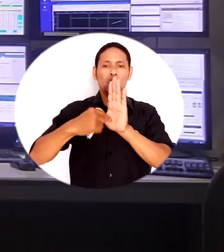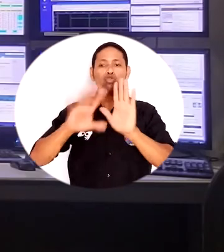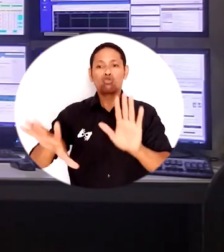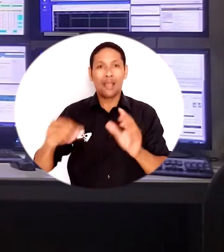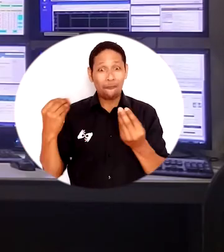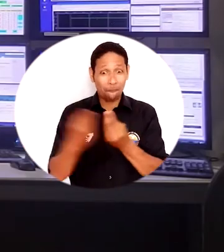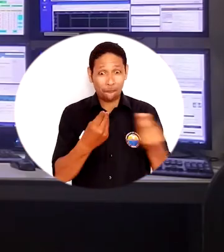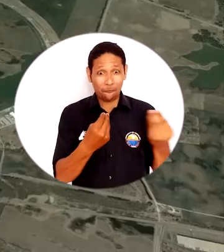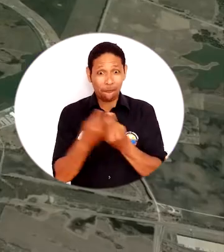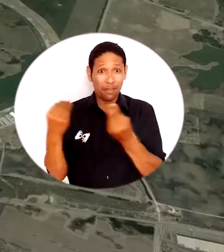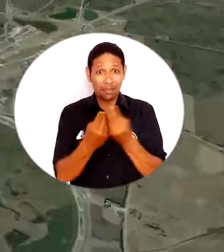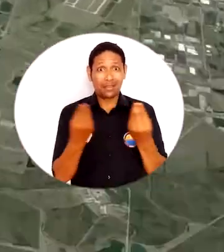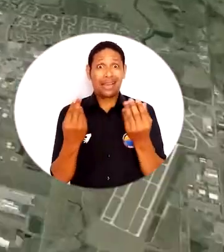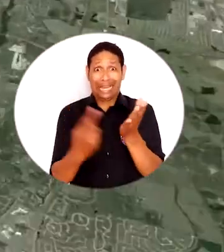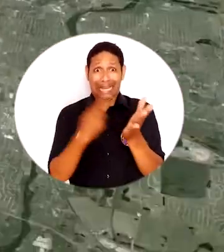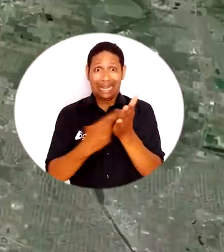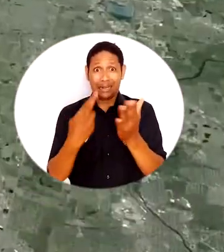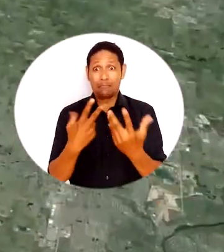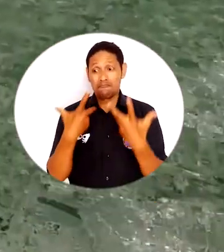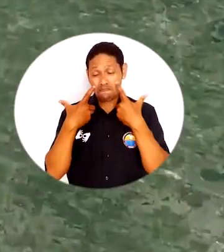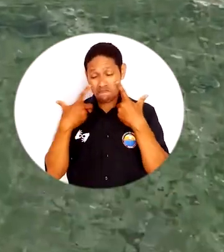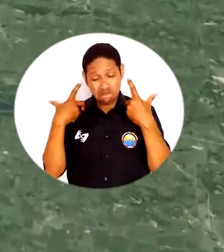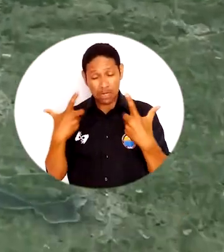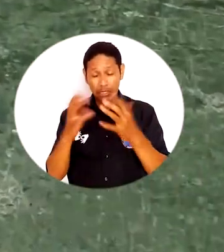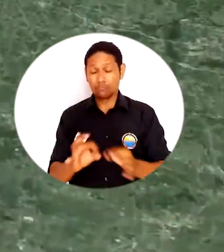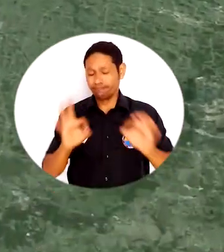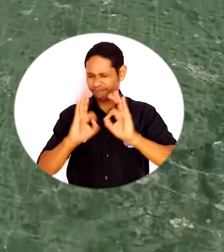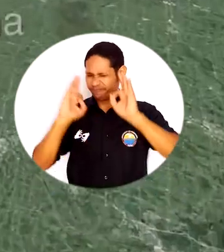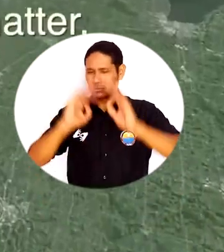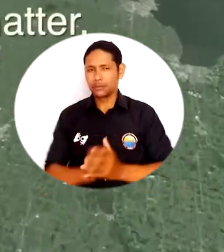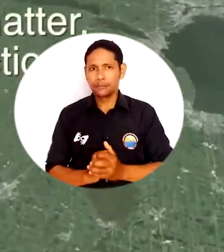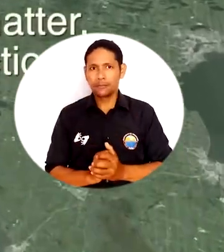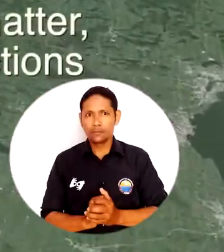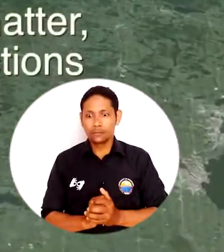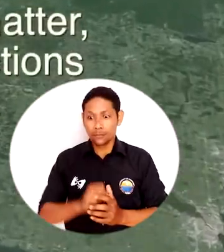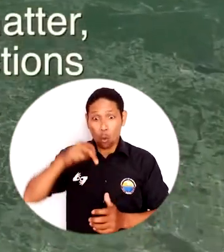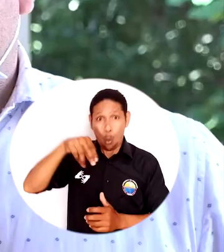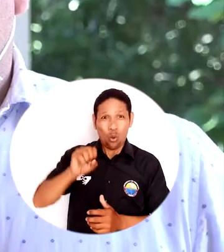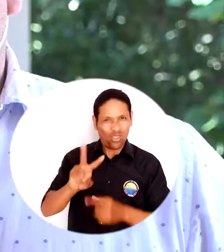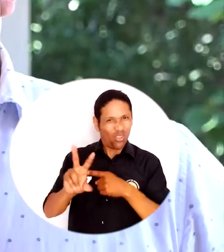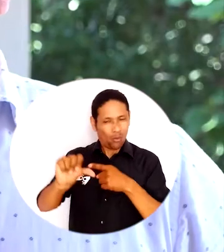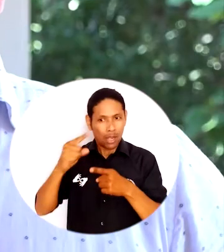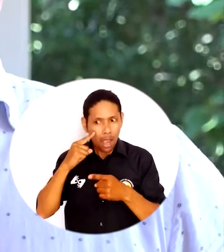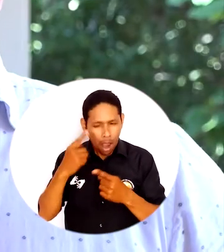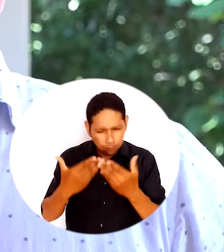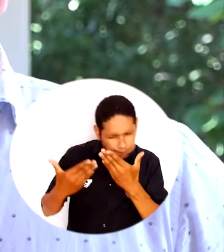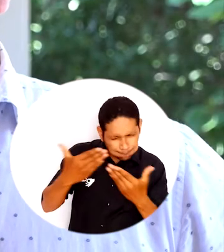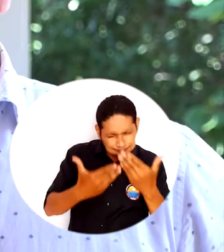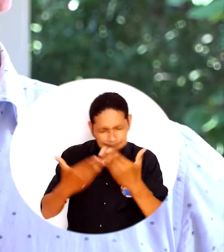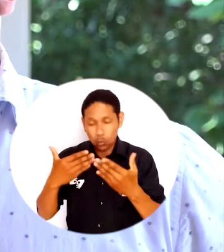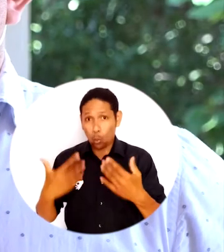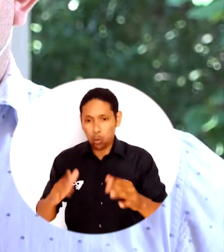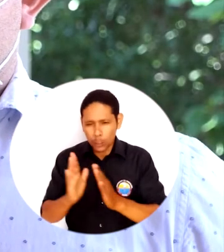and Astrophysical Physics, una de las más prestigiosas en el mundo en el área de la cosmología. El experimento NOVA es tal vez el